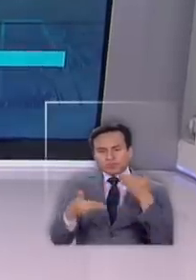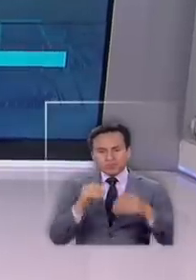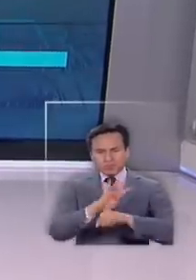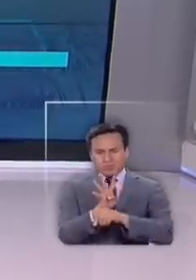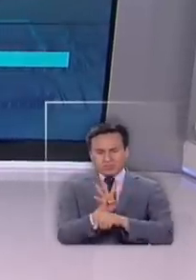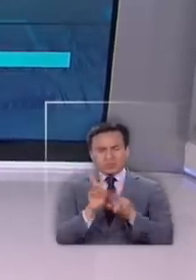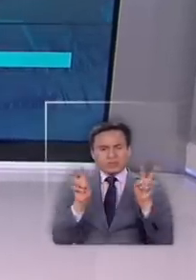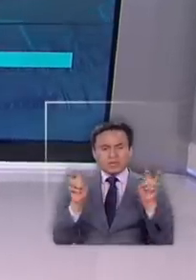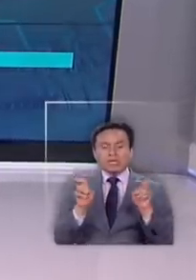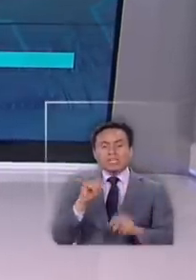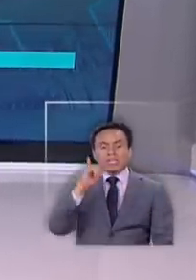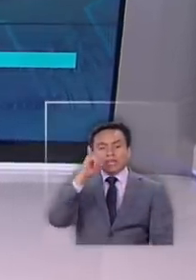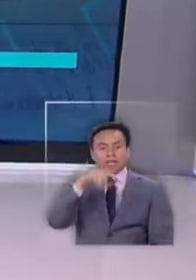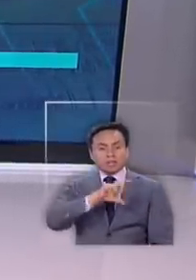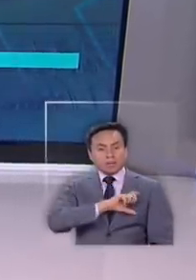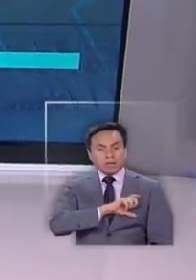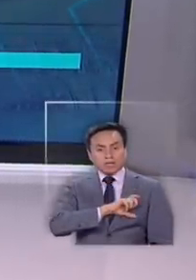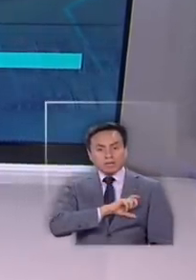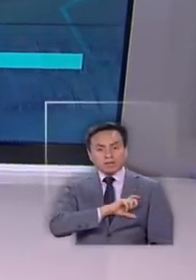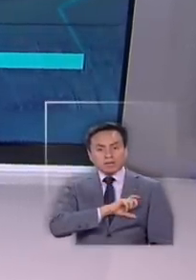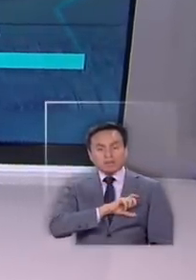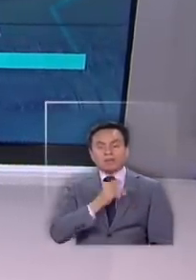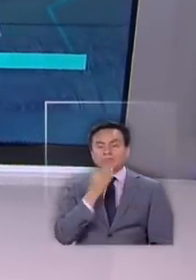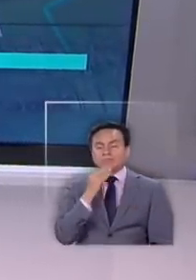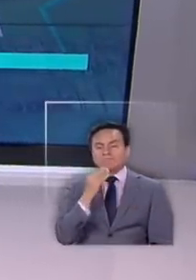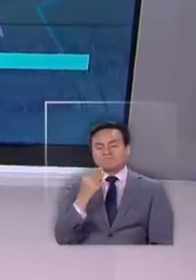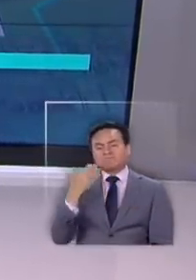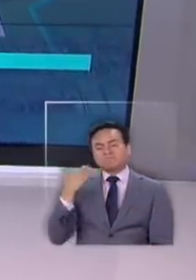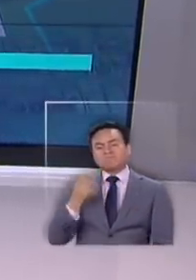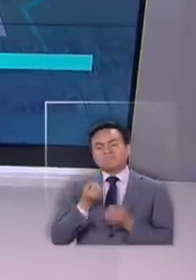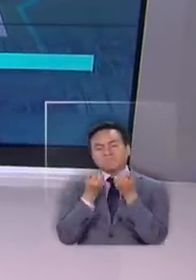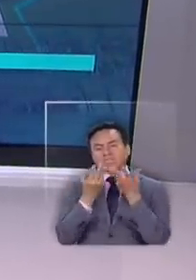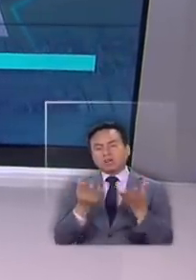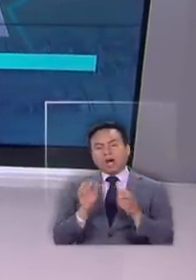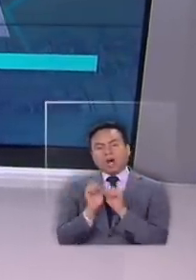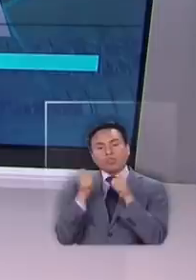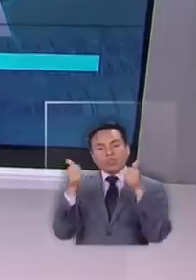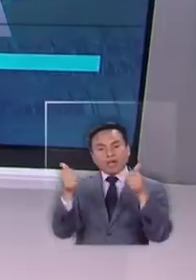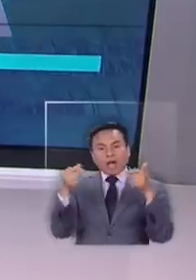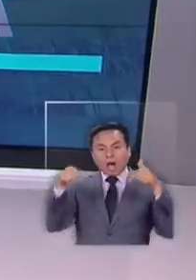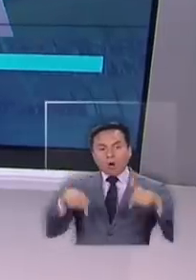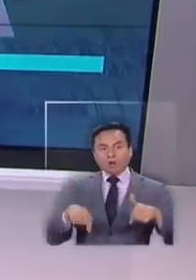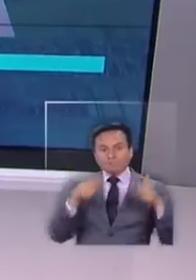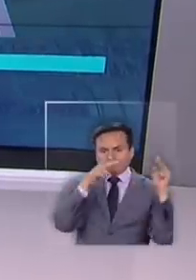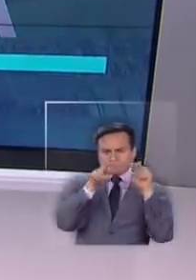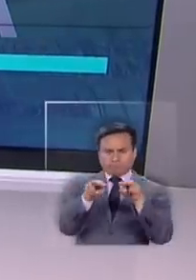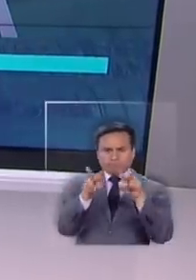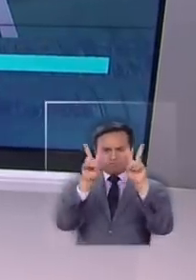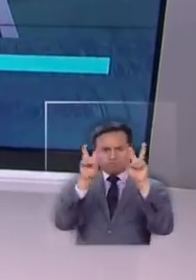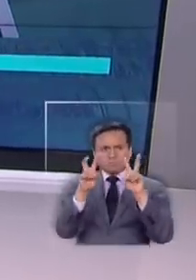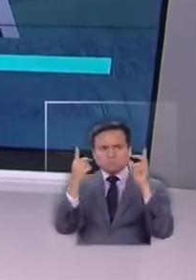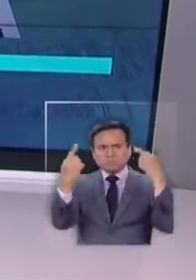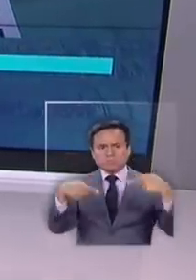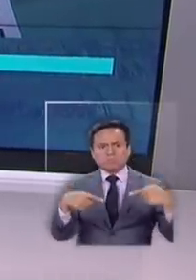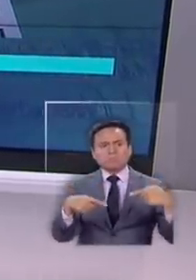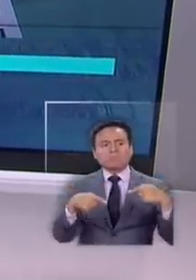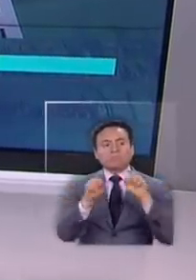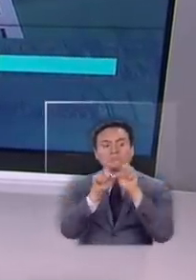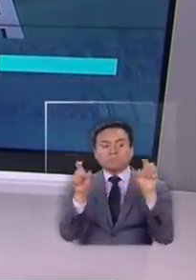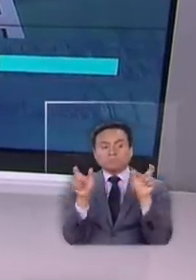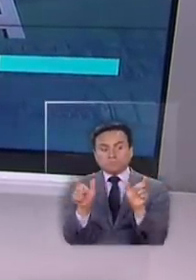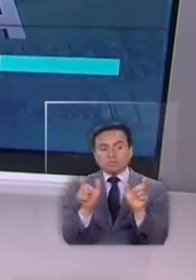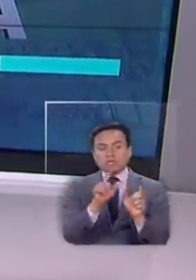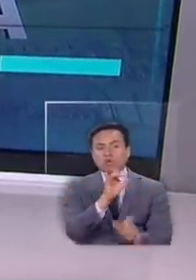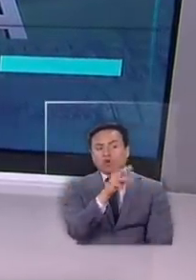-19 Italia España de acuerdo a lo que en algún momento expresaron las autoridades ahora en la mira está el encuentro entre Olimpíde de León